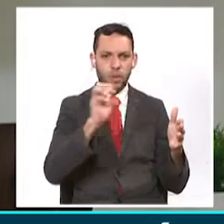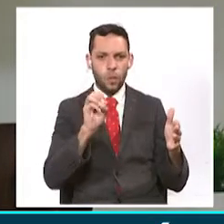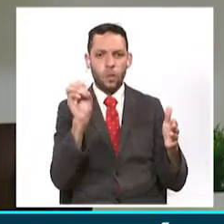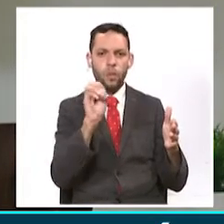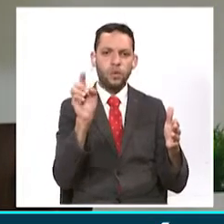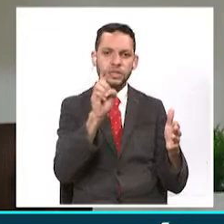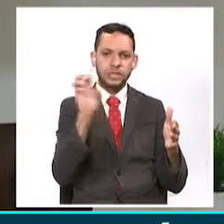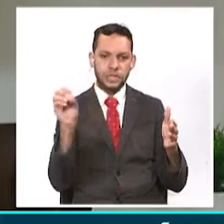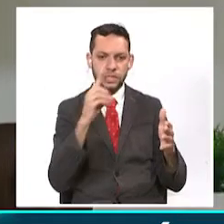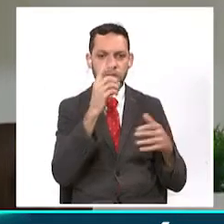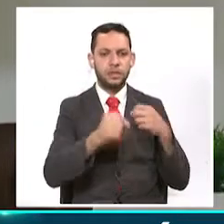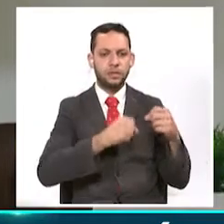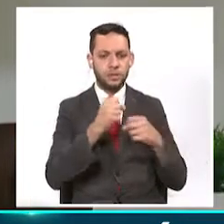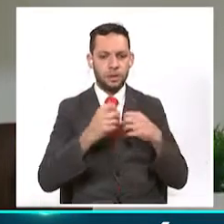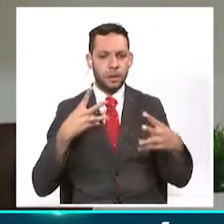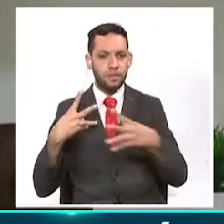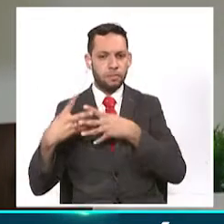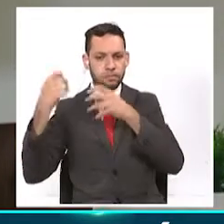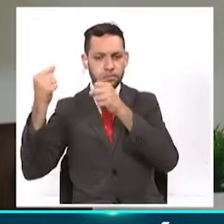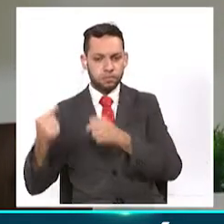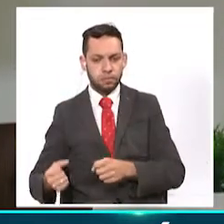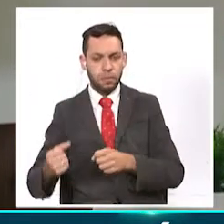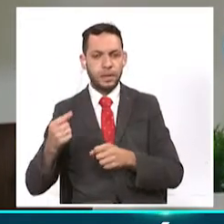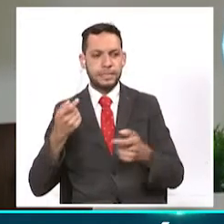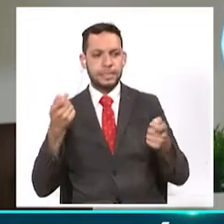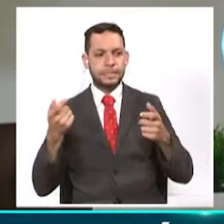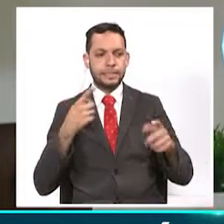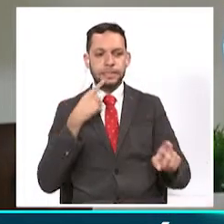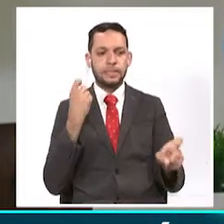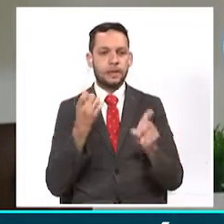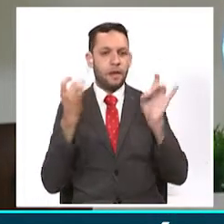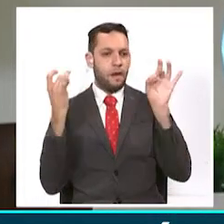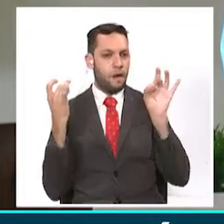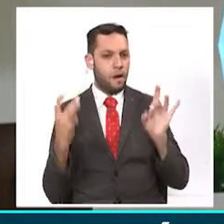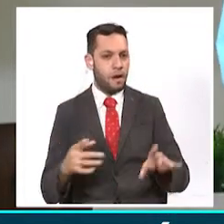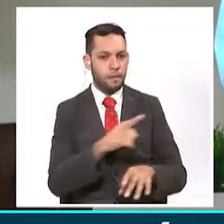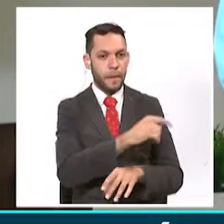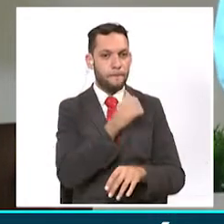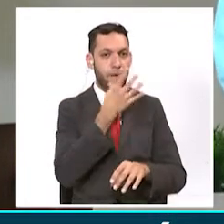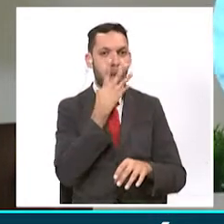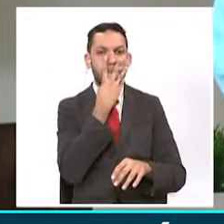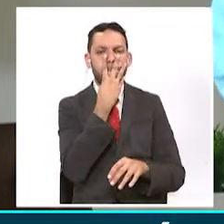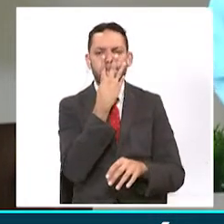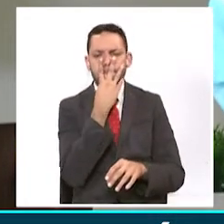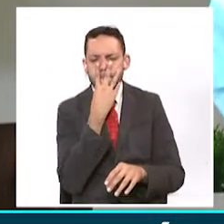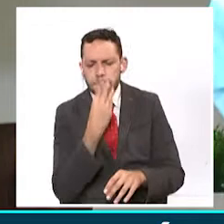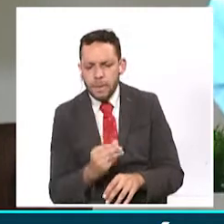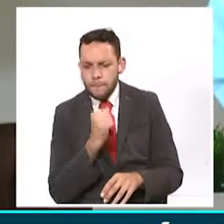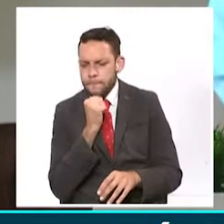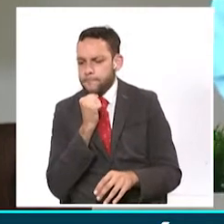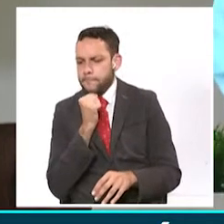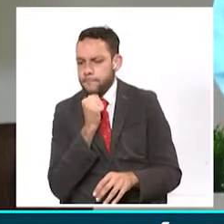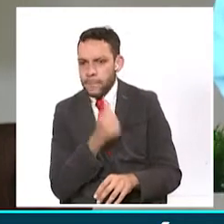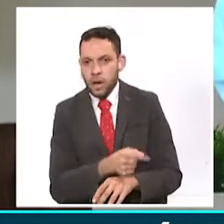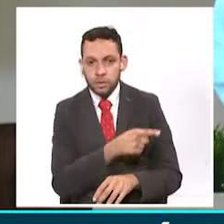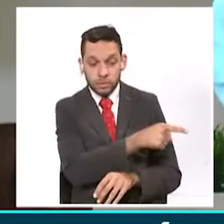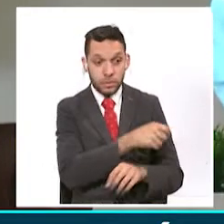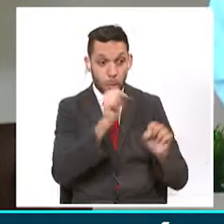años de prisión en atención al concurso que existe entre estas conductas punibles y el mismo no tendría ningún